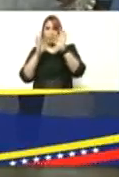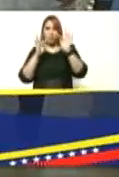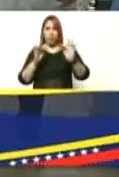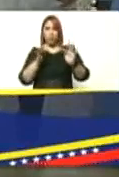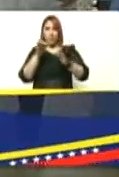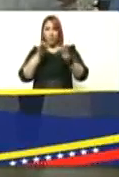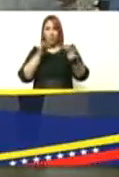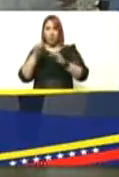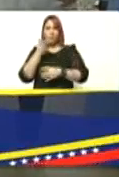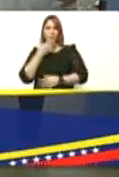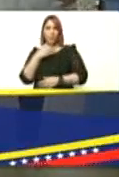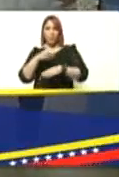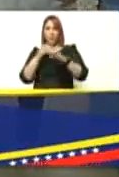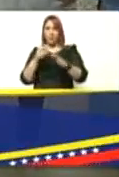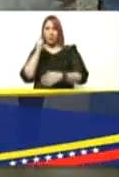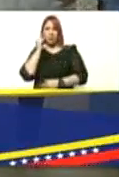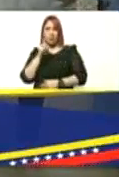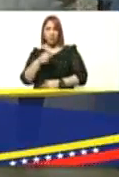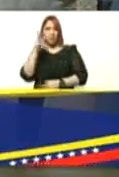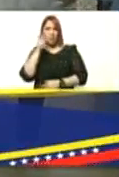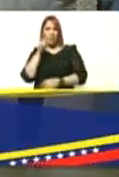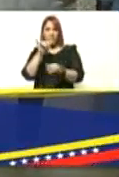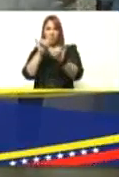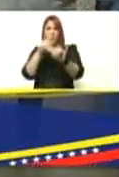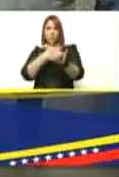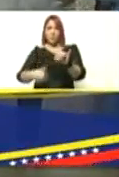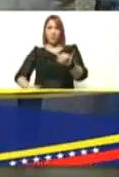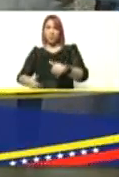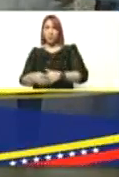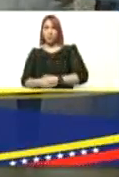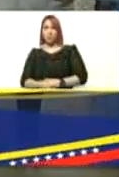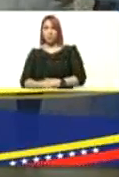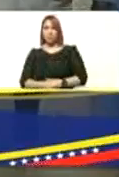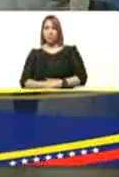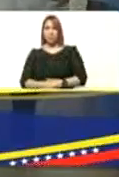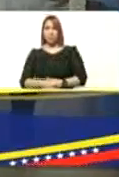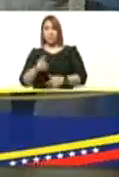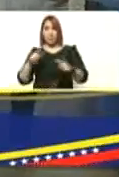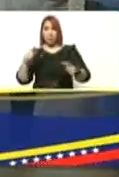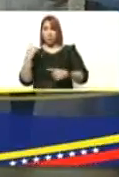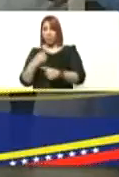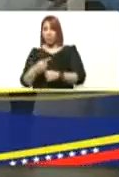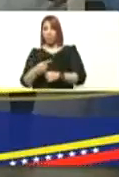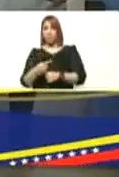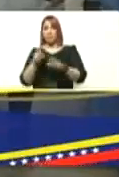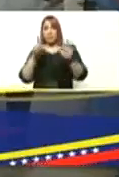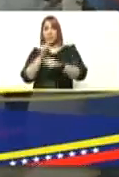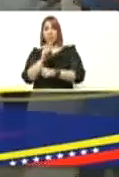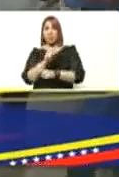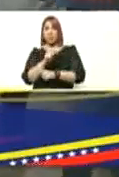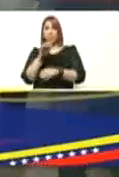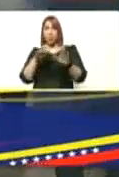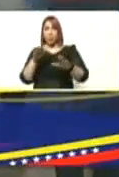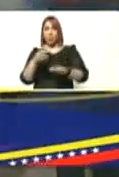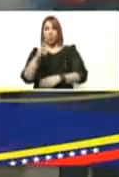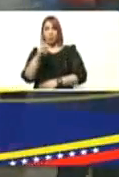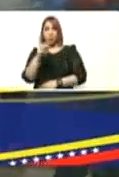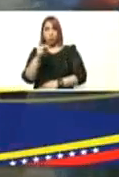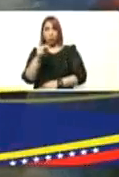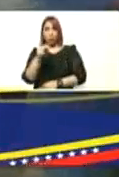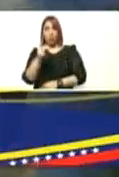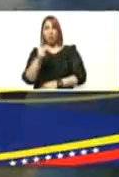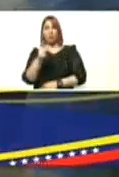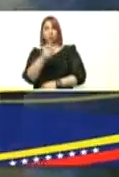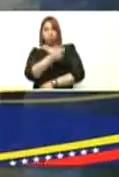hace rato hablaba la ministra Gabriel y que lo escuchamos también de usted presidente que es el hecho pues de que la persona tiene que tener por lo menos seis meses con la segunda dosis para ir al